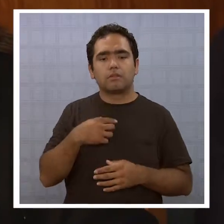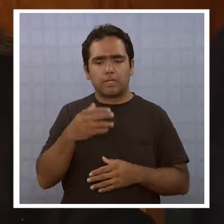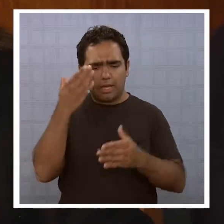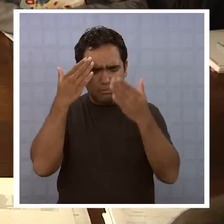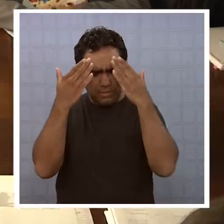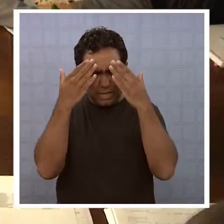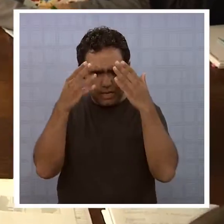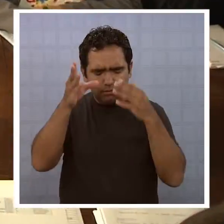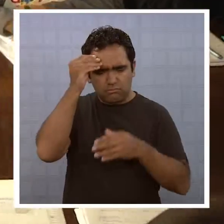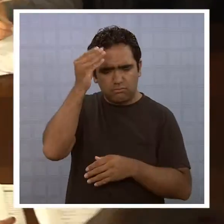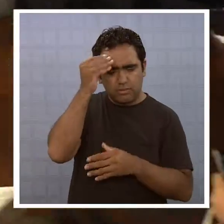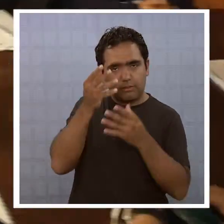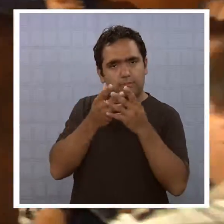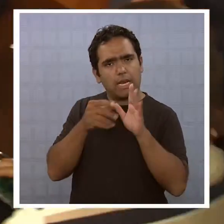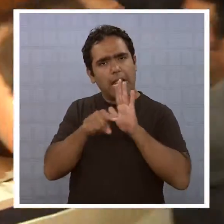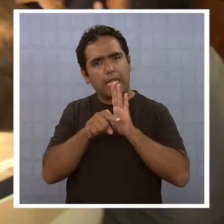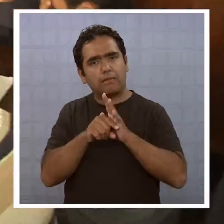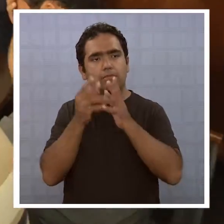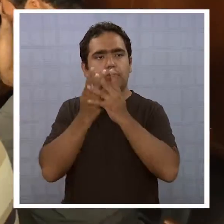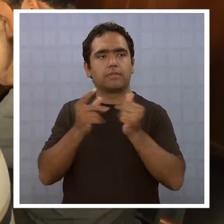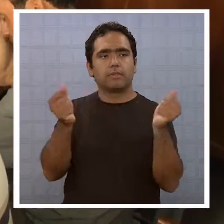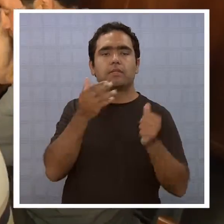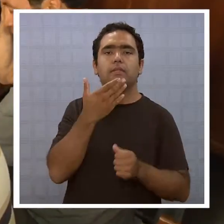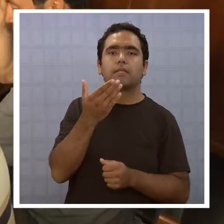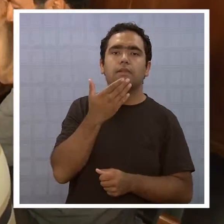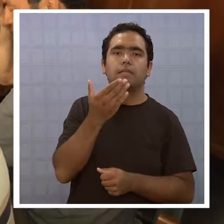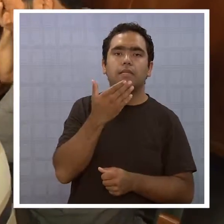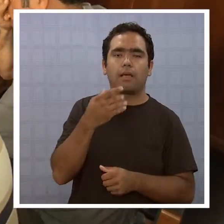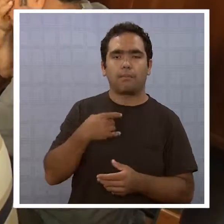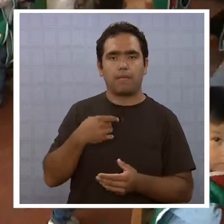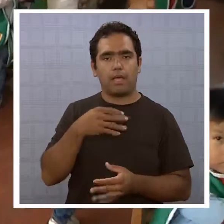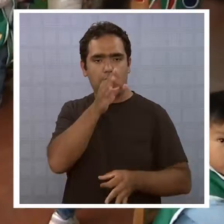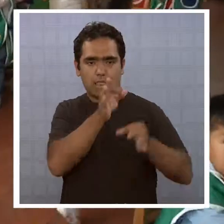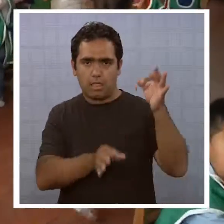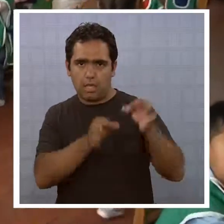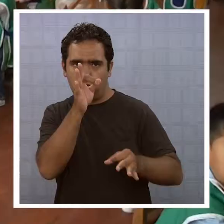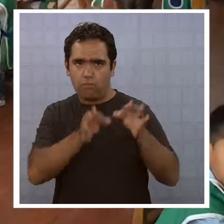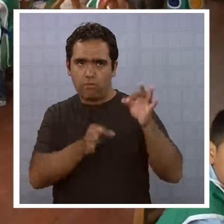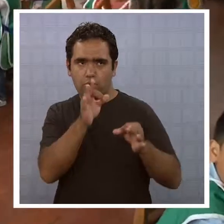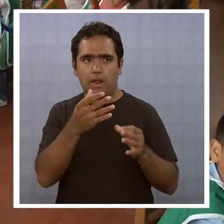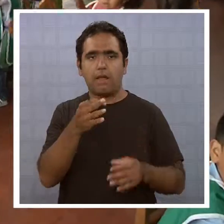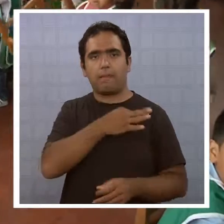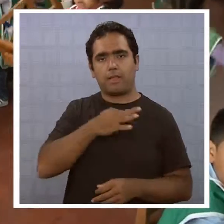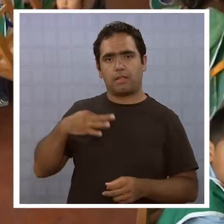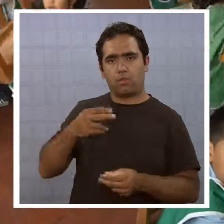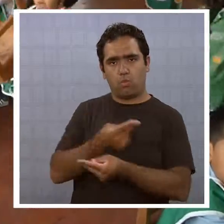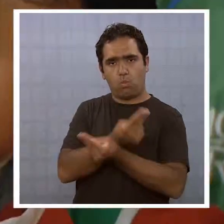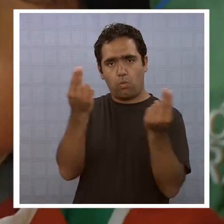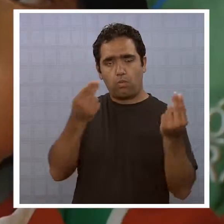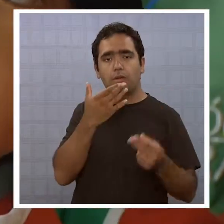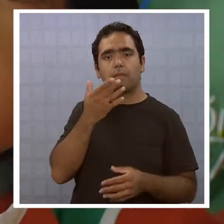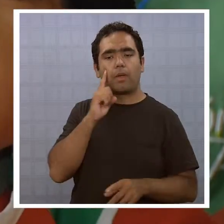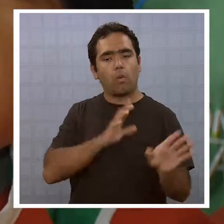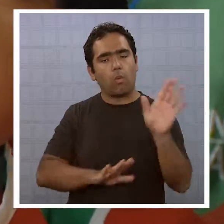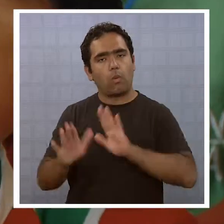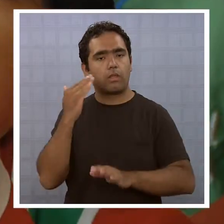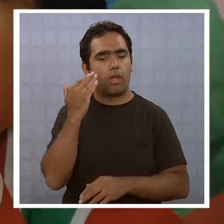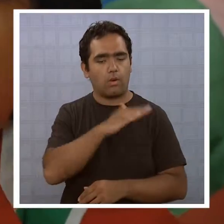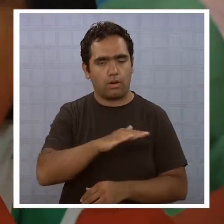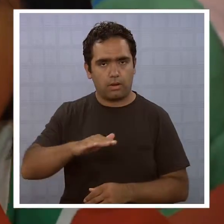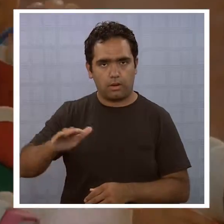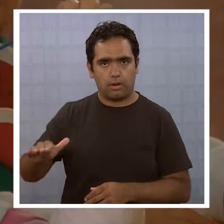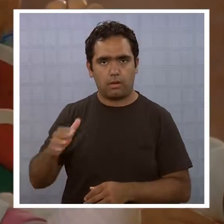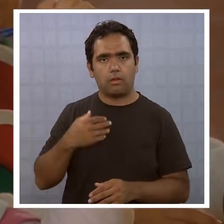revivir tales experiencias negativas y la instalación de salas GESEL en tribunales y ministerio público para entregar